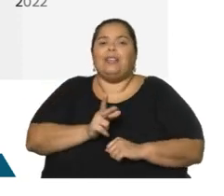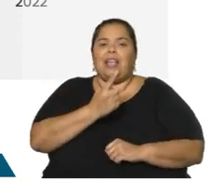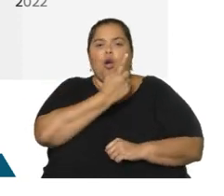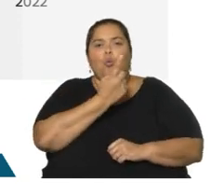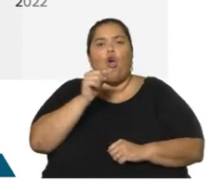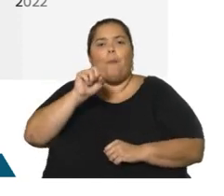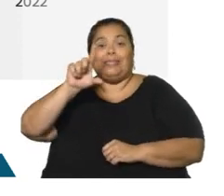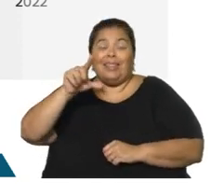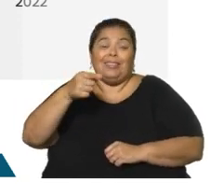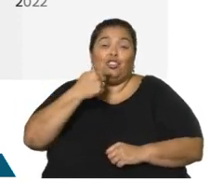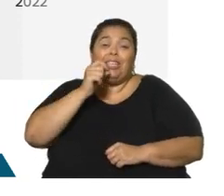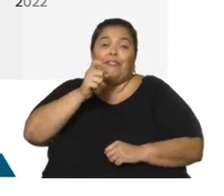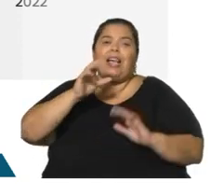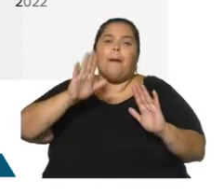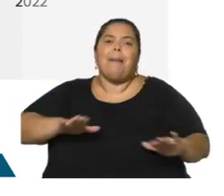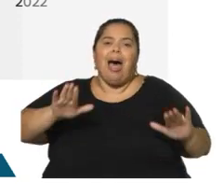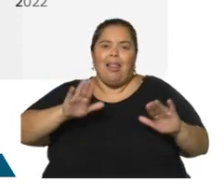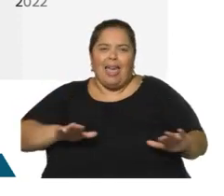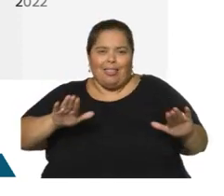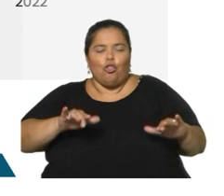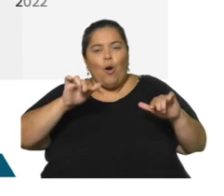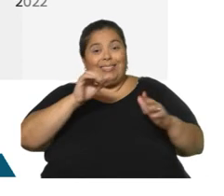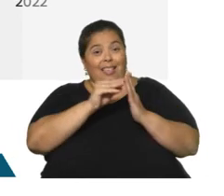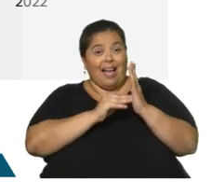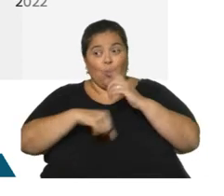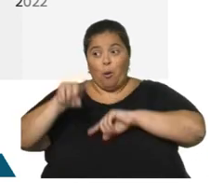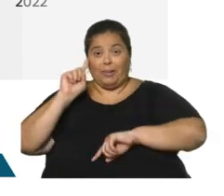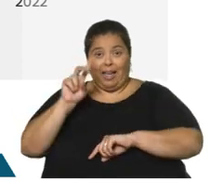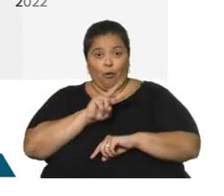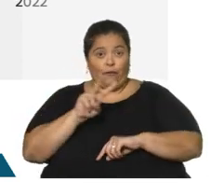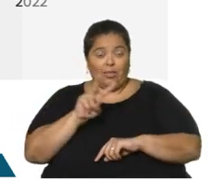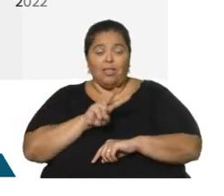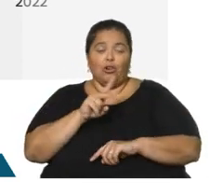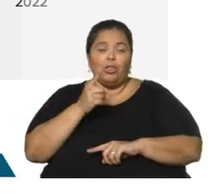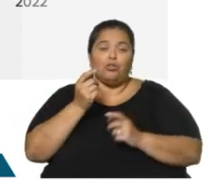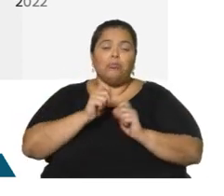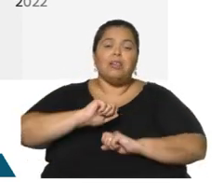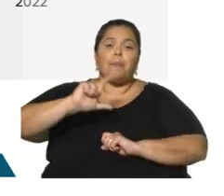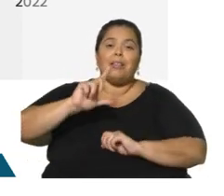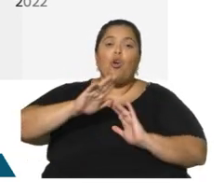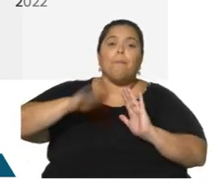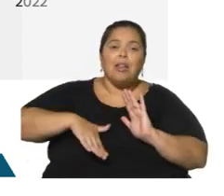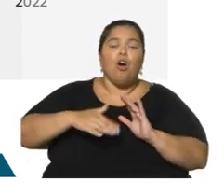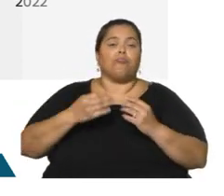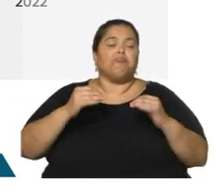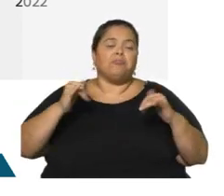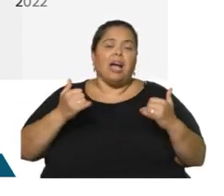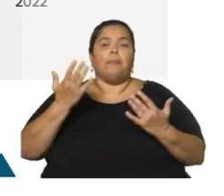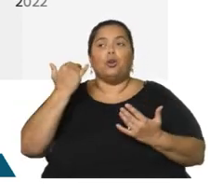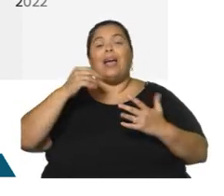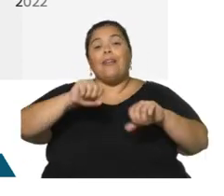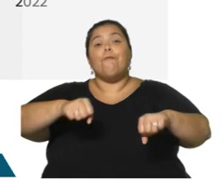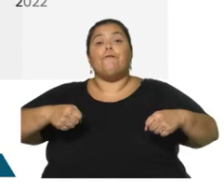desaceleración allí. Ese dato de 2022 resultó un incremento inferior a lo previsto, dado el freno que se fue